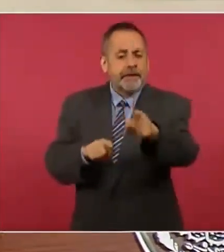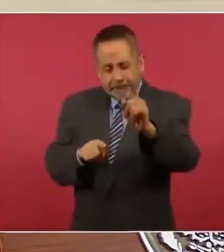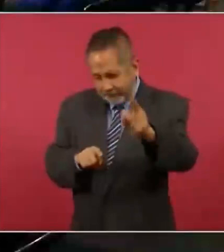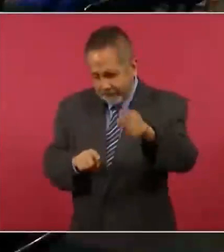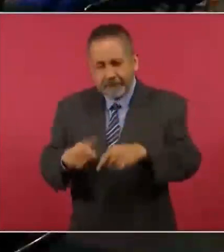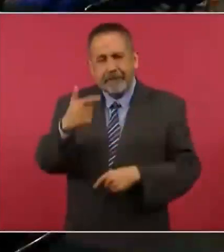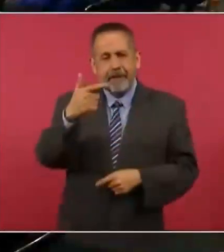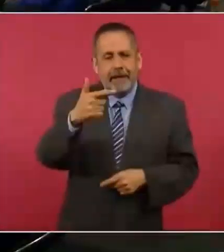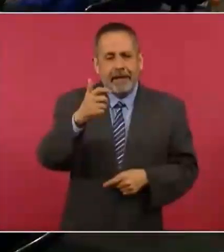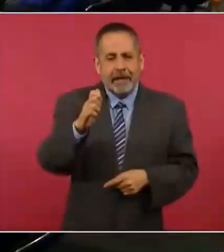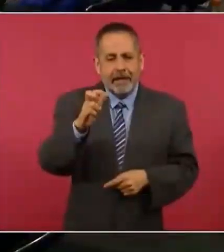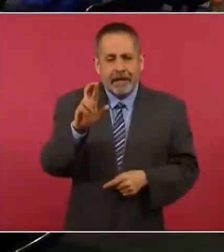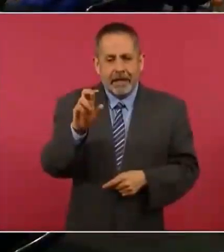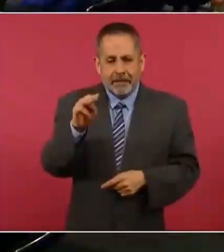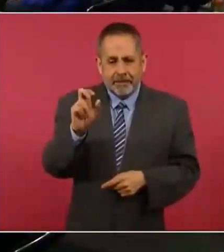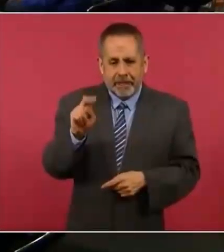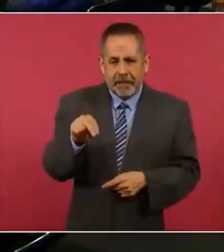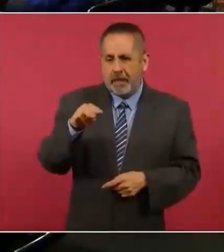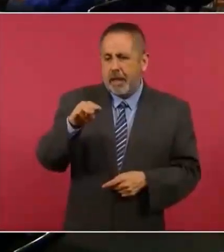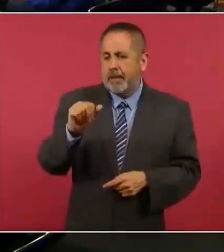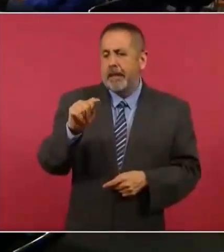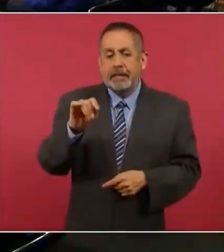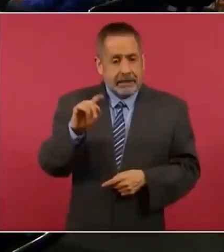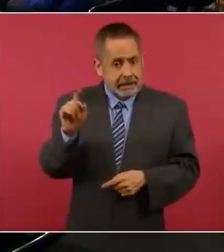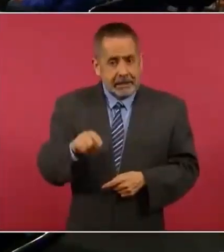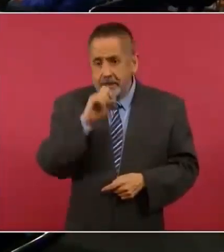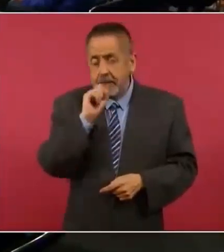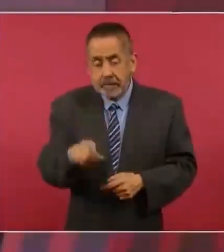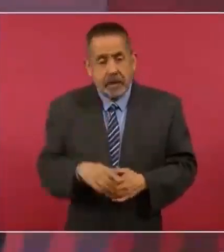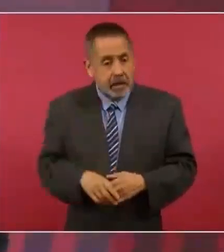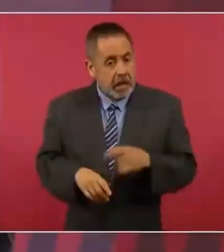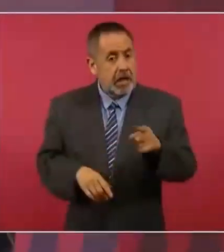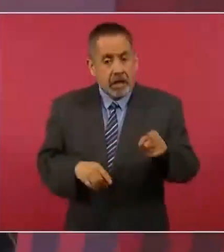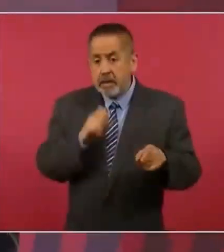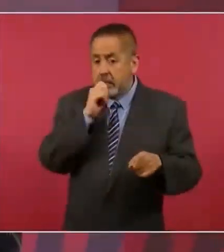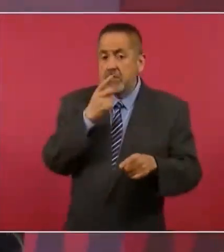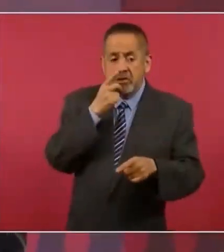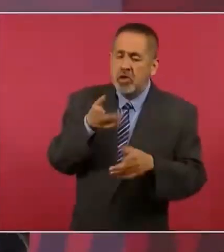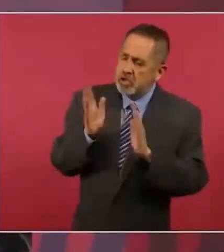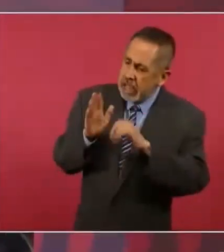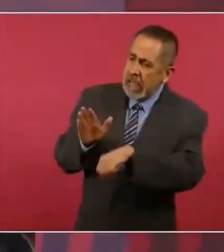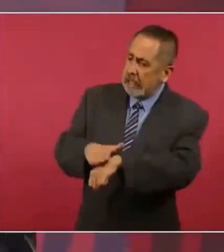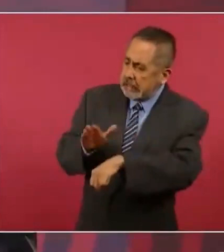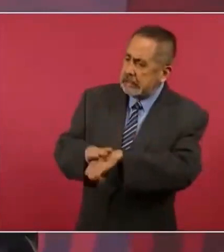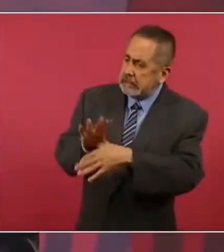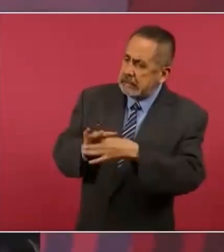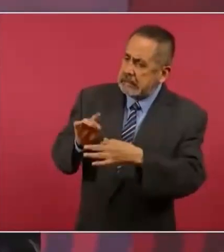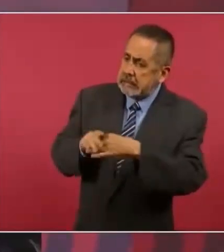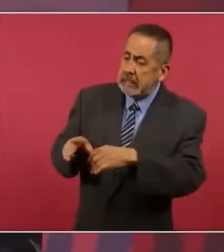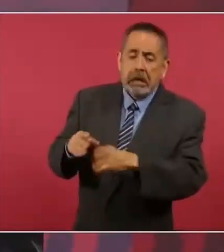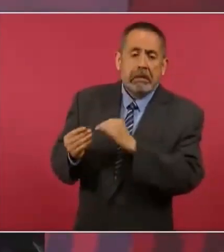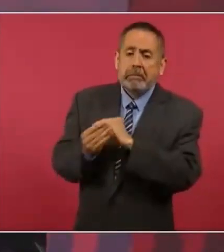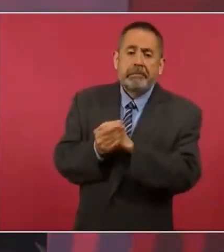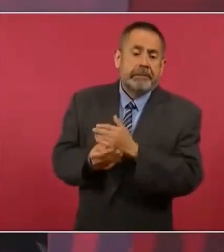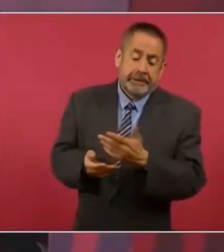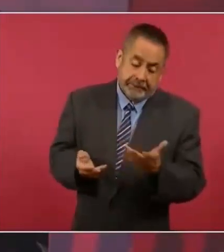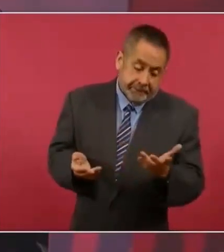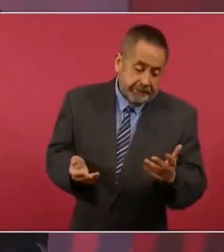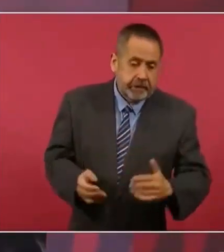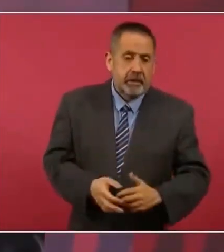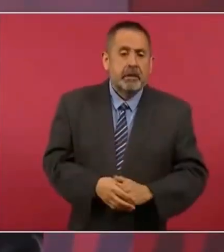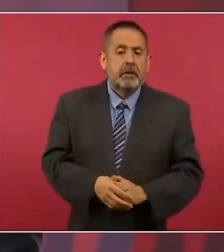Germán Martínez. Él también dice eso. sea...